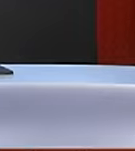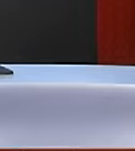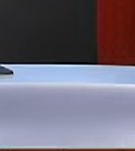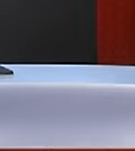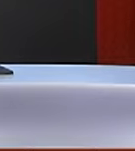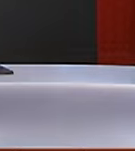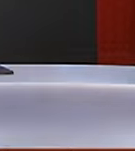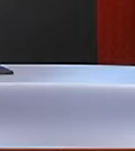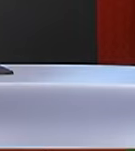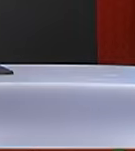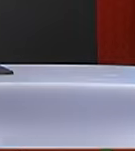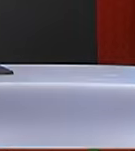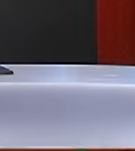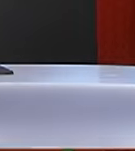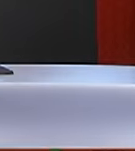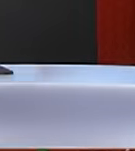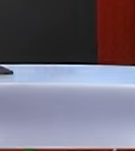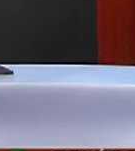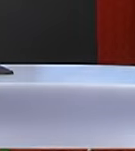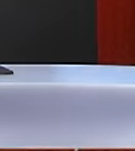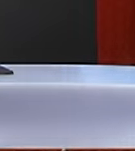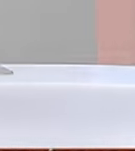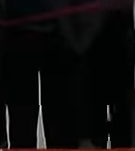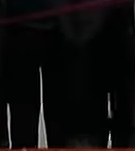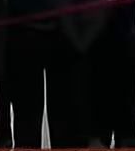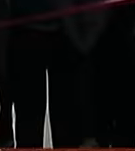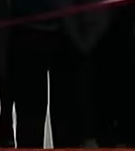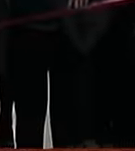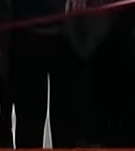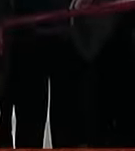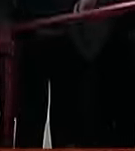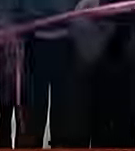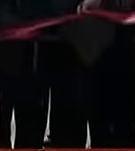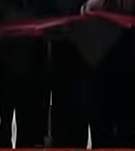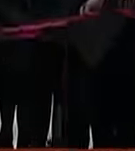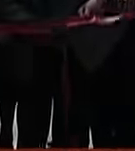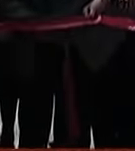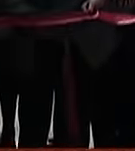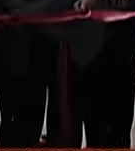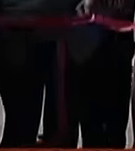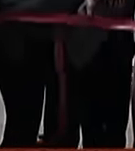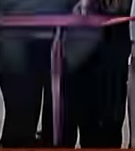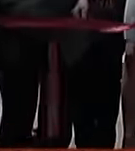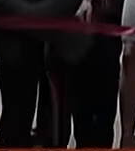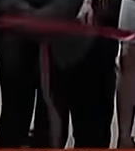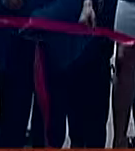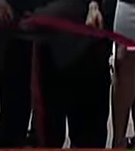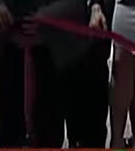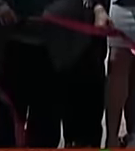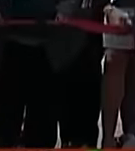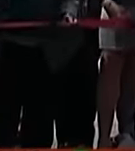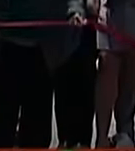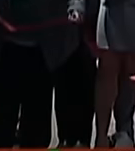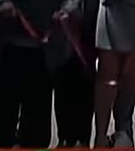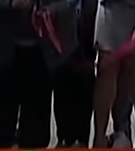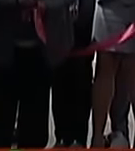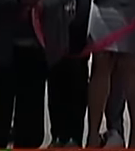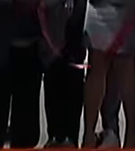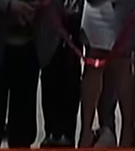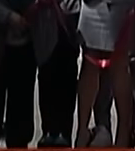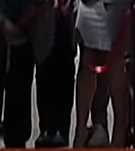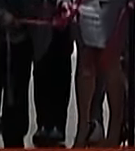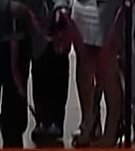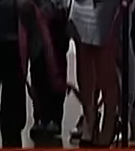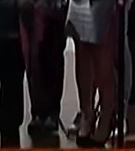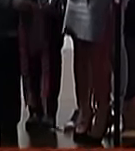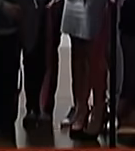El Museo Memoria y Tolerancia inauguró una nueva muestra con la que busca sensibilizar y generar mayor conciencia pública sobre la violencia